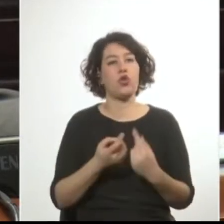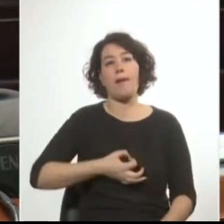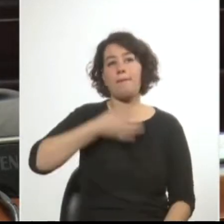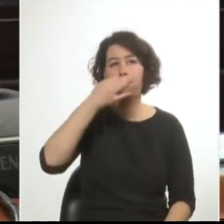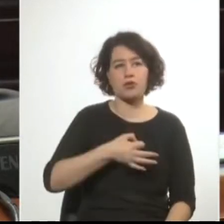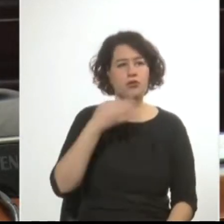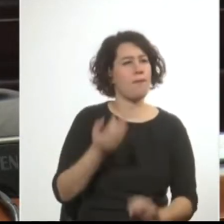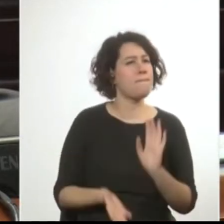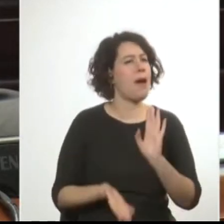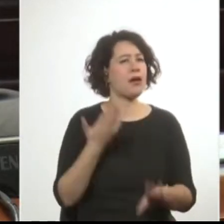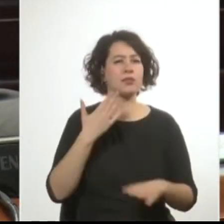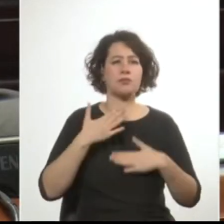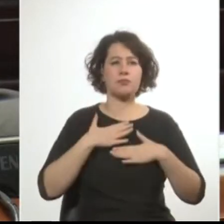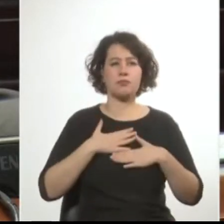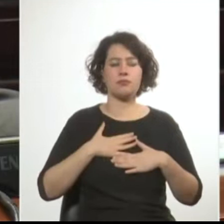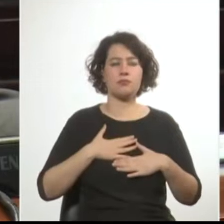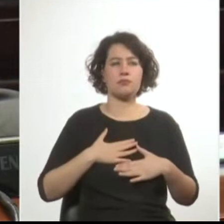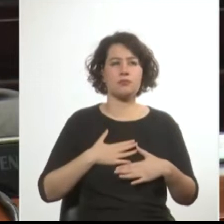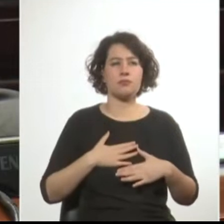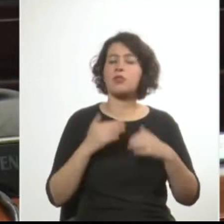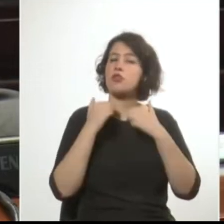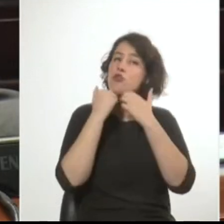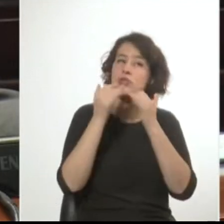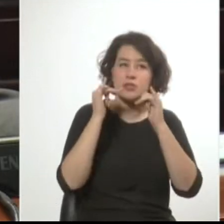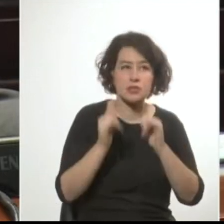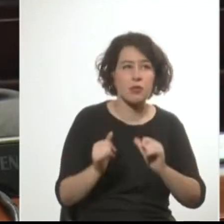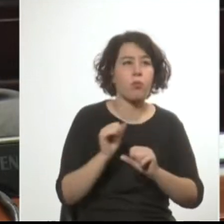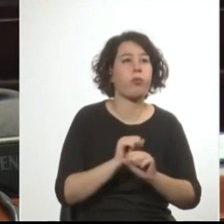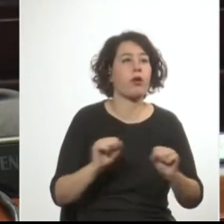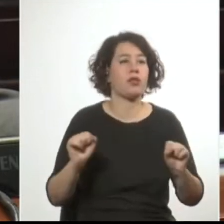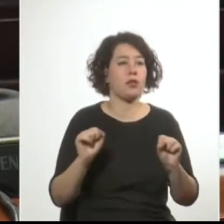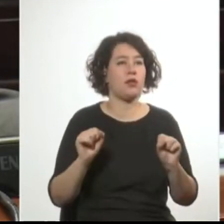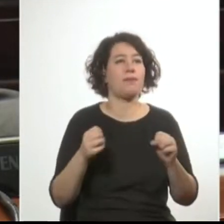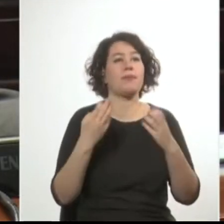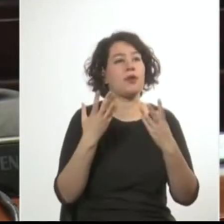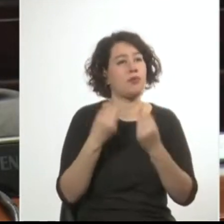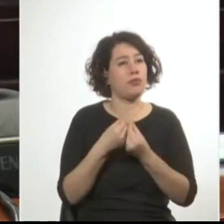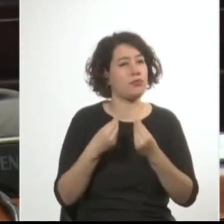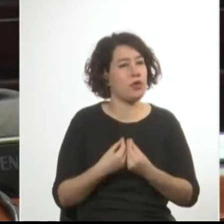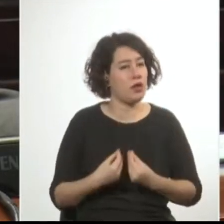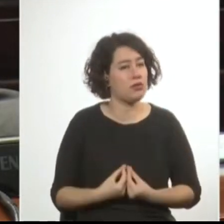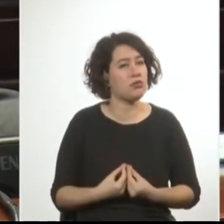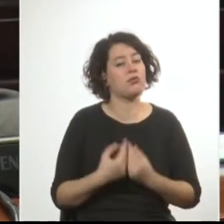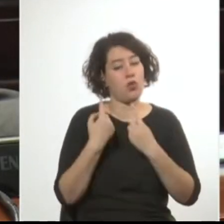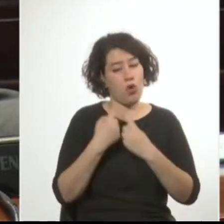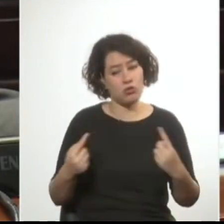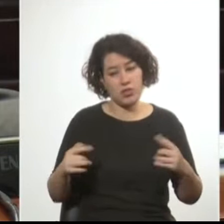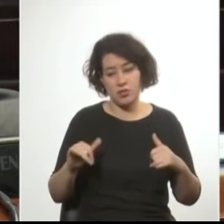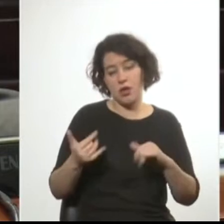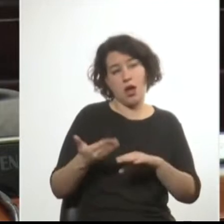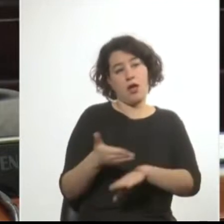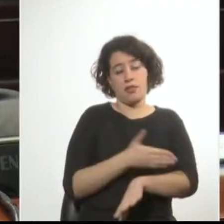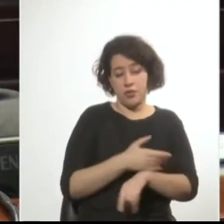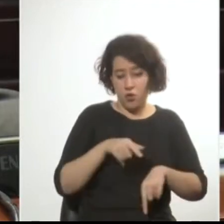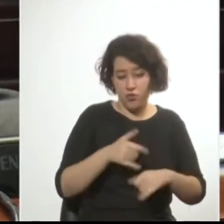con la mayor serenidad posible. No sé si podrá ser factible porque han sido muchas las cosas ocurridas en